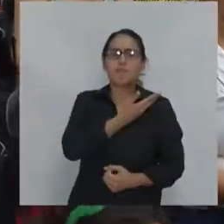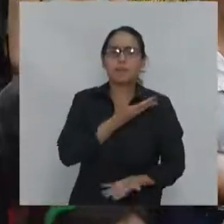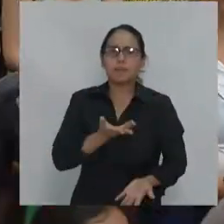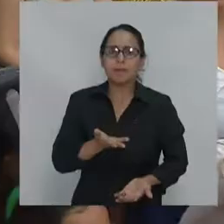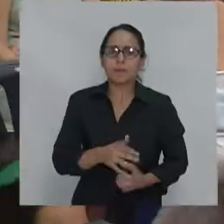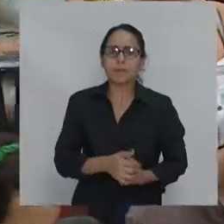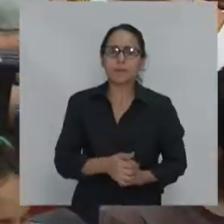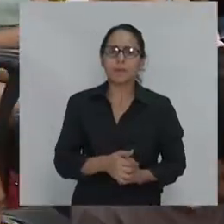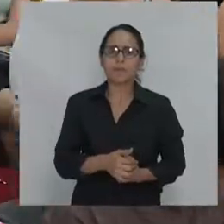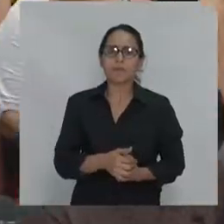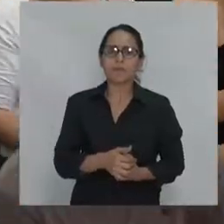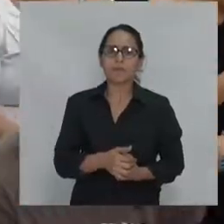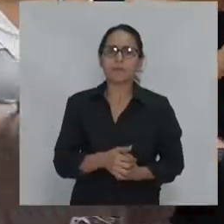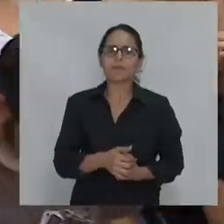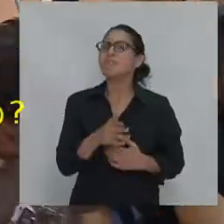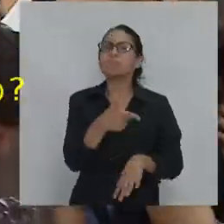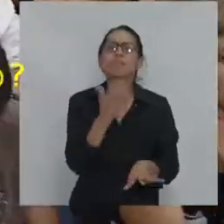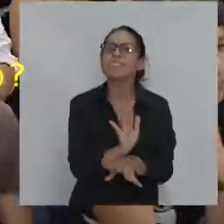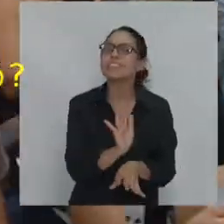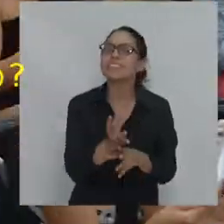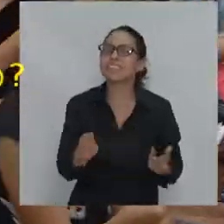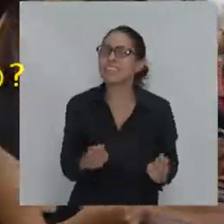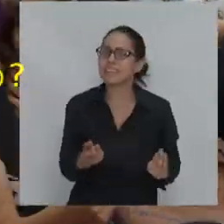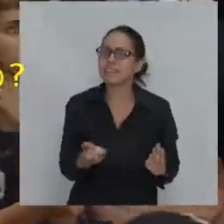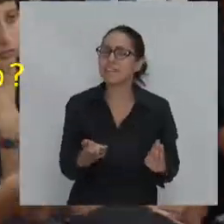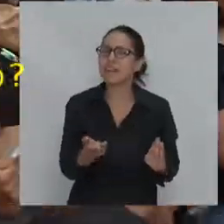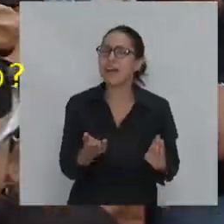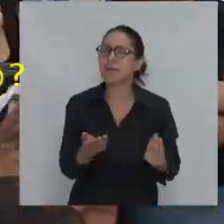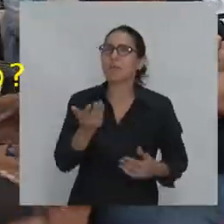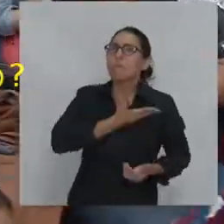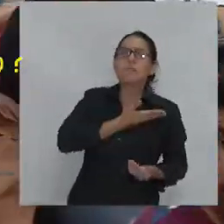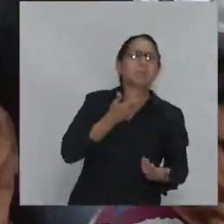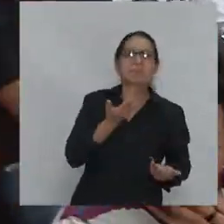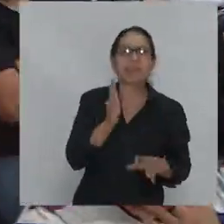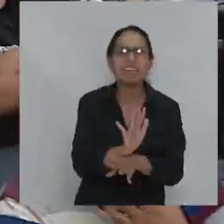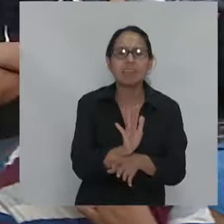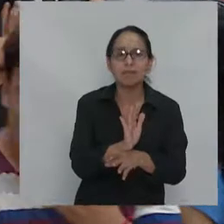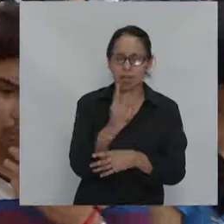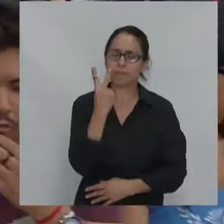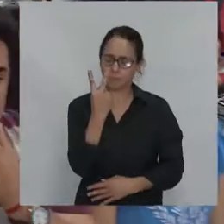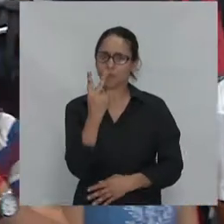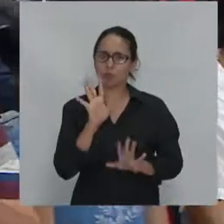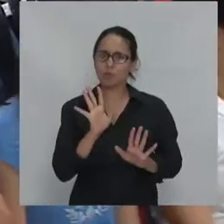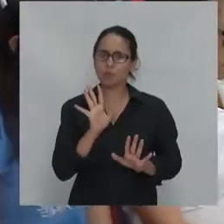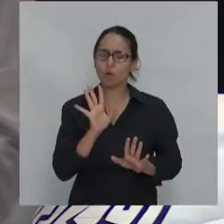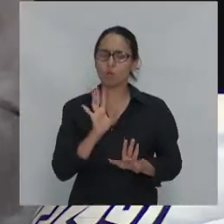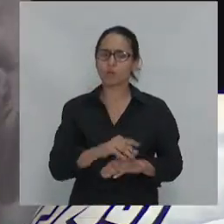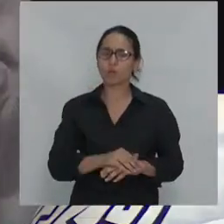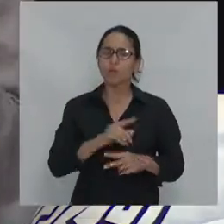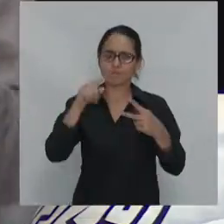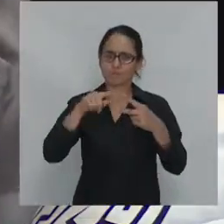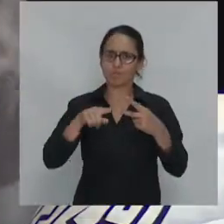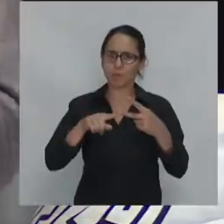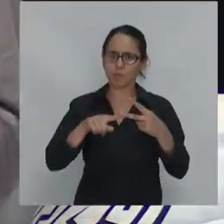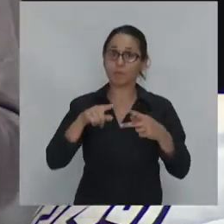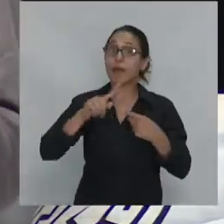derrota pero significa por lo menos o ante todo dos cosas es un momento de